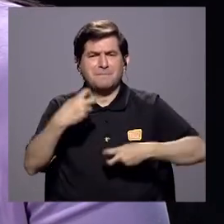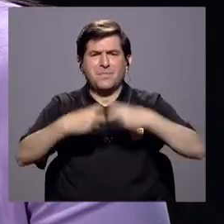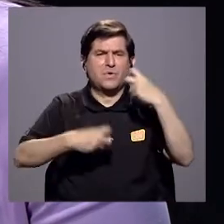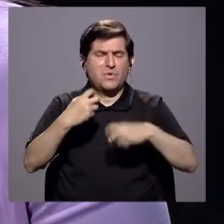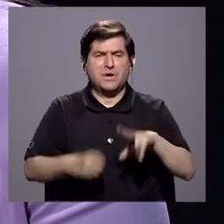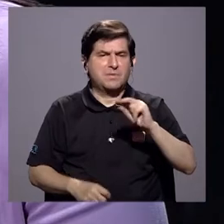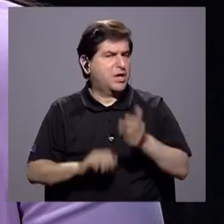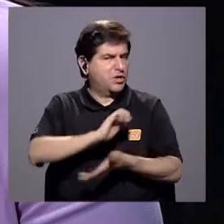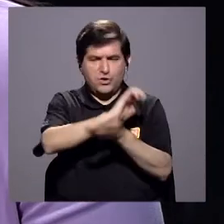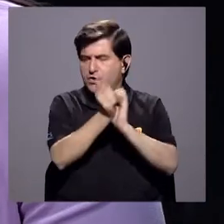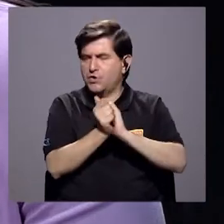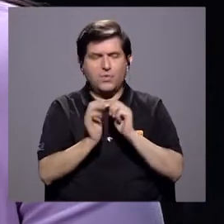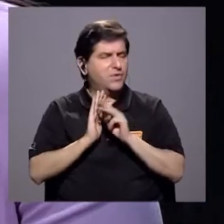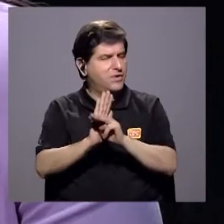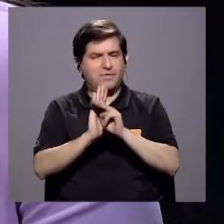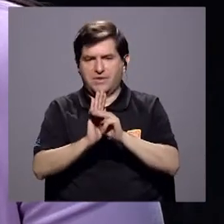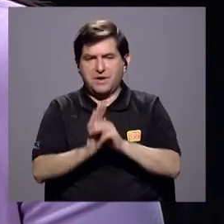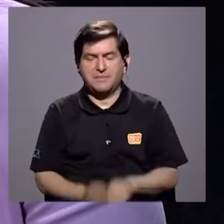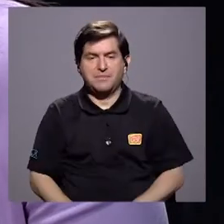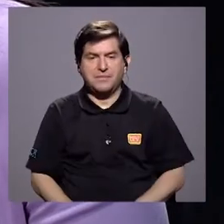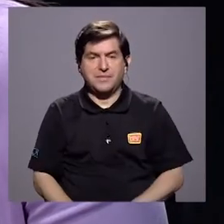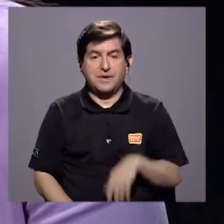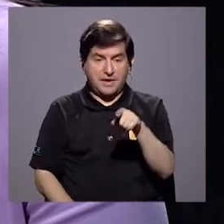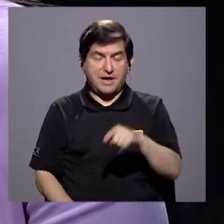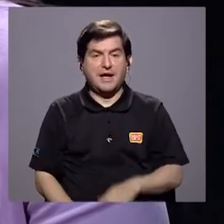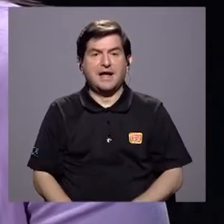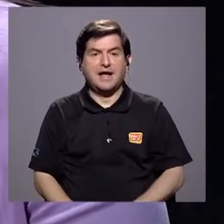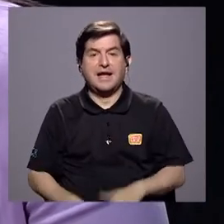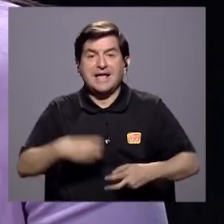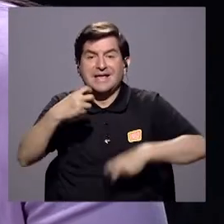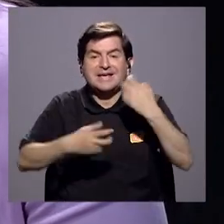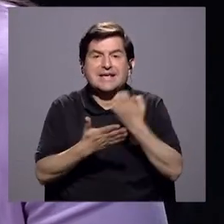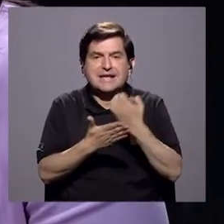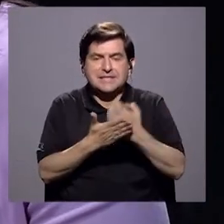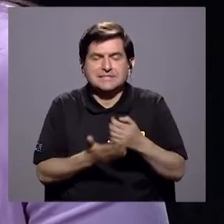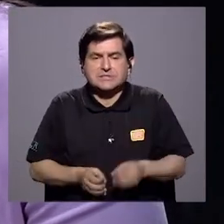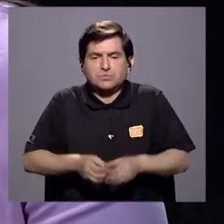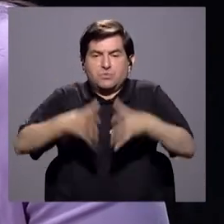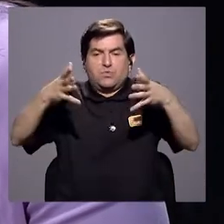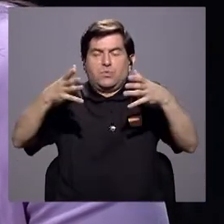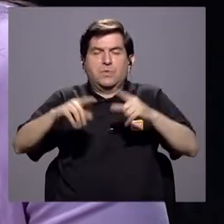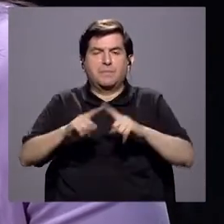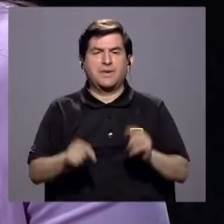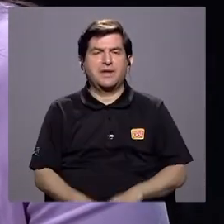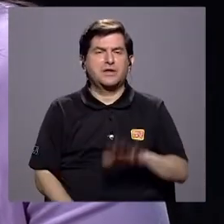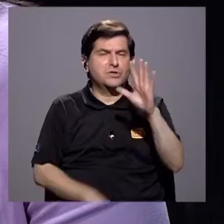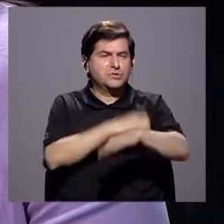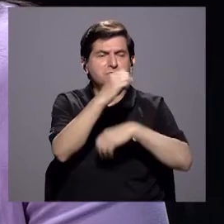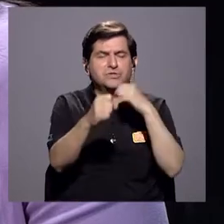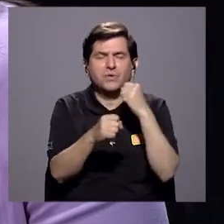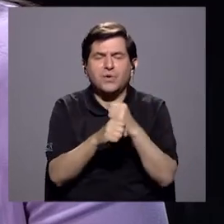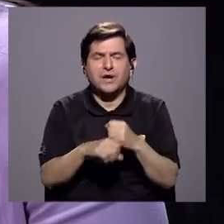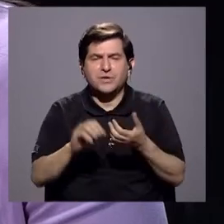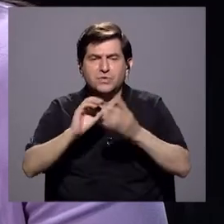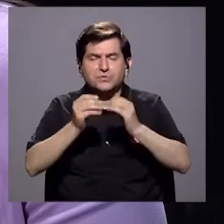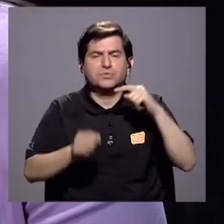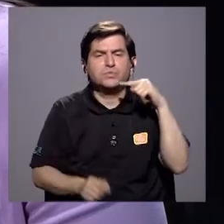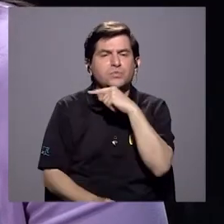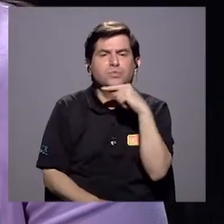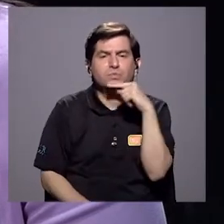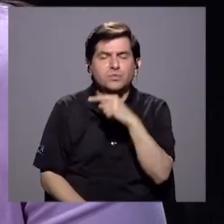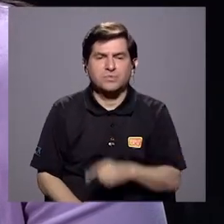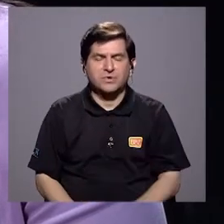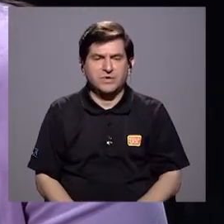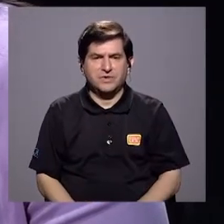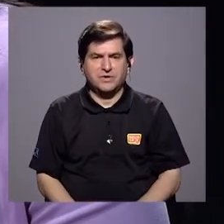cambio del modelo, que lo acrecienta y detona la crisis, pero por lo menos un quinquenio de mostrar números rojos, con